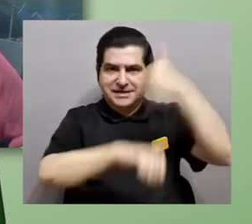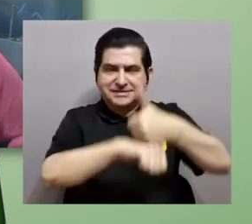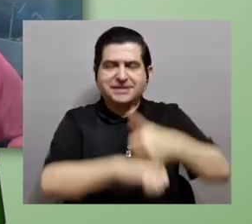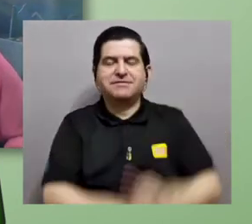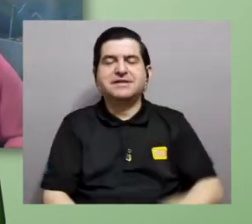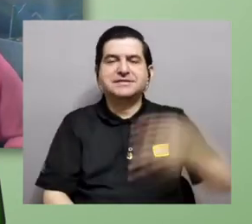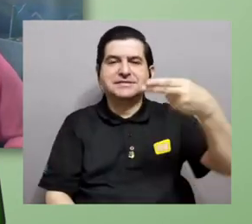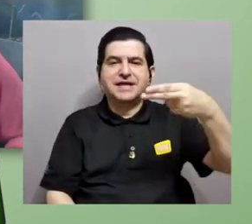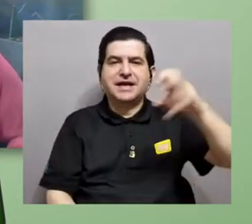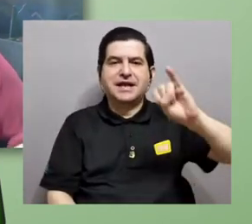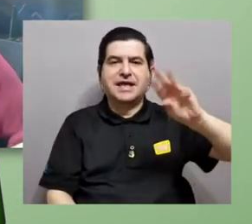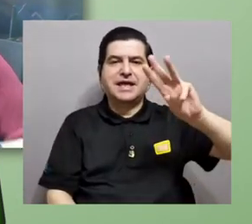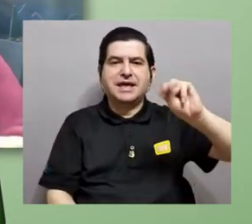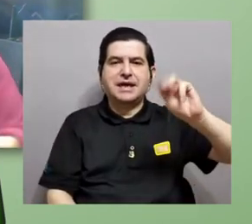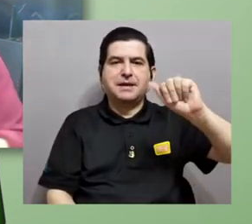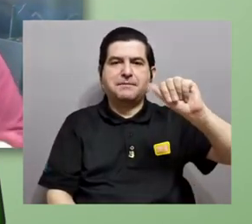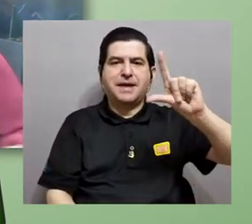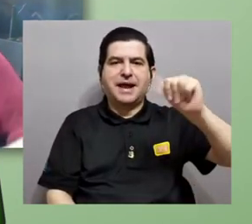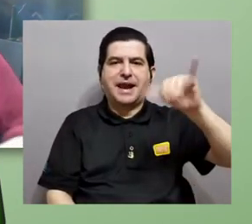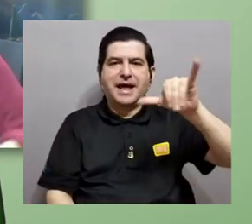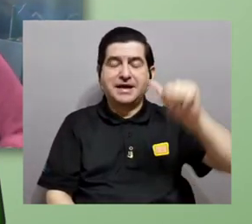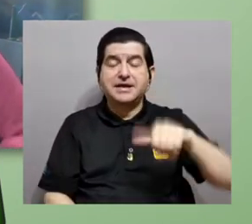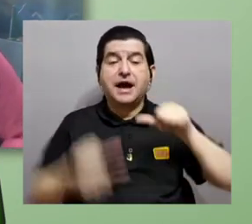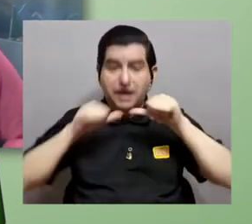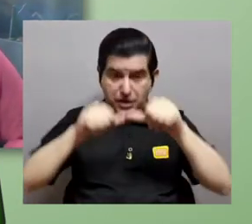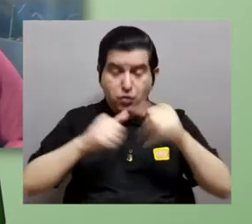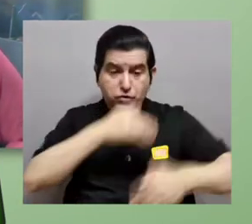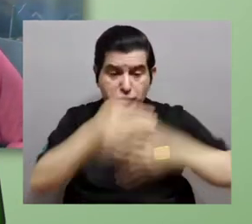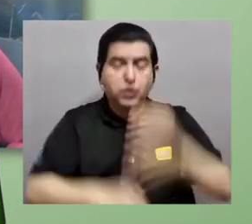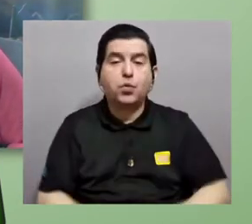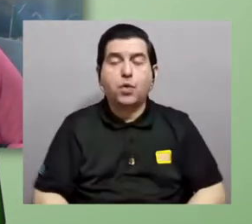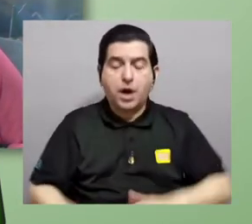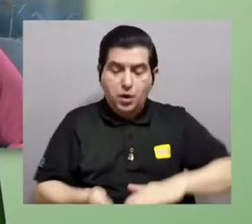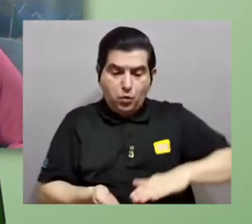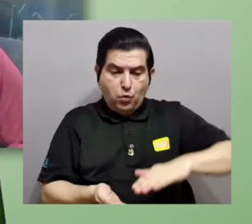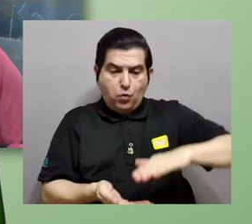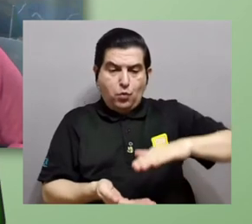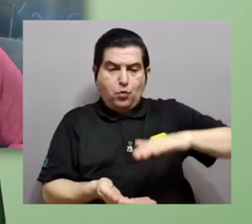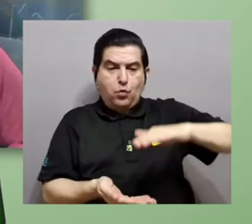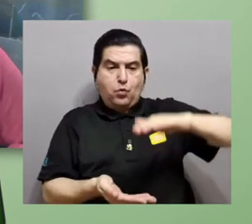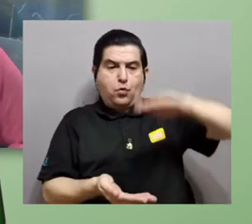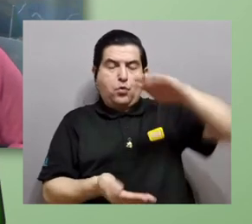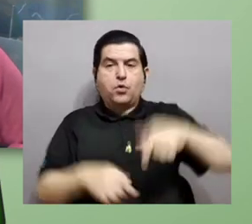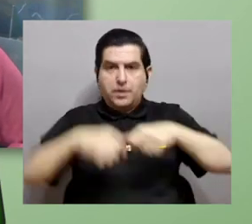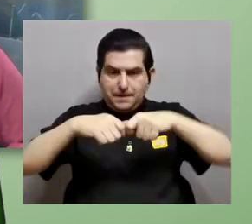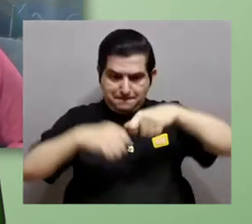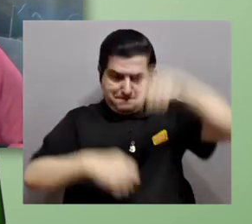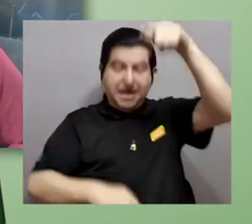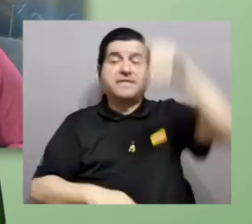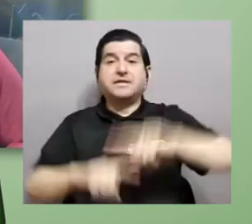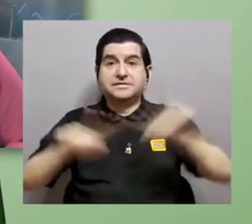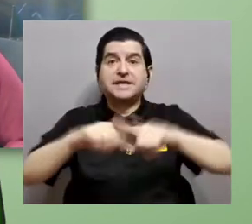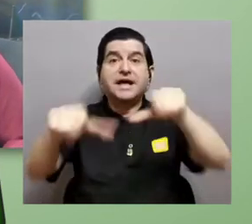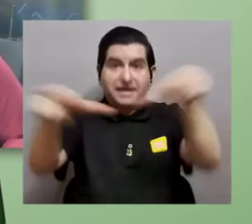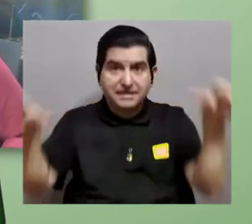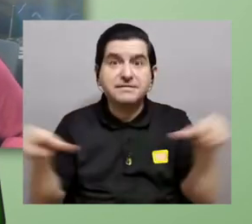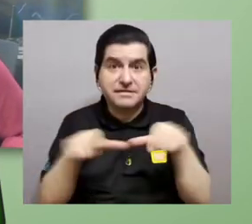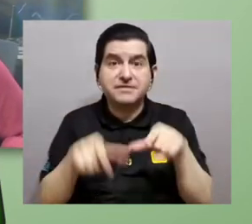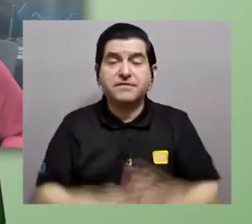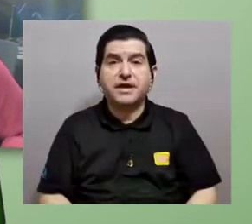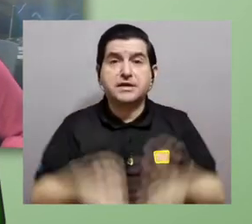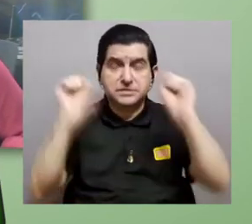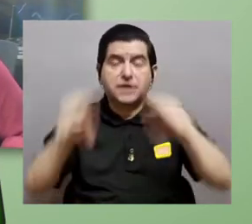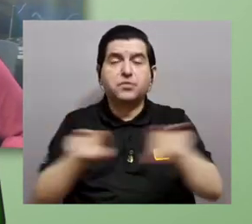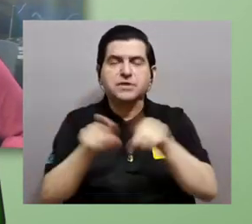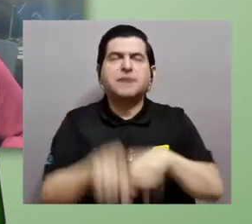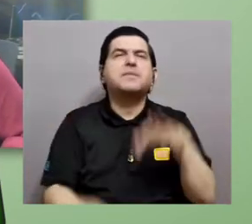los Himalaya, por ejemplo. Y todavía ese esfuerzo sigue provocando levantamiento y eso se puede medir y se mide en muchas